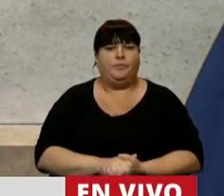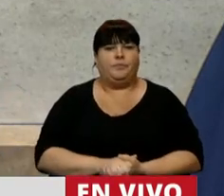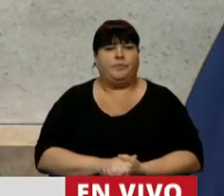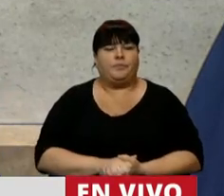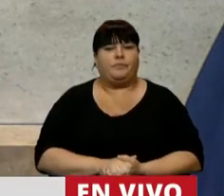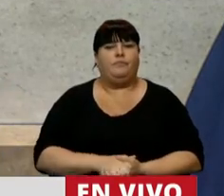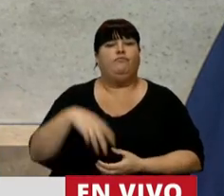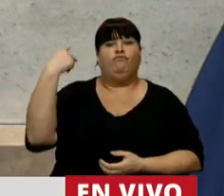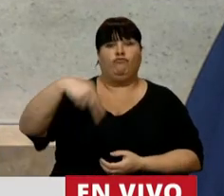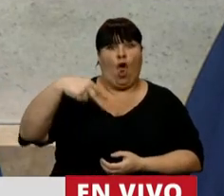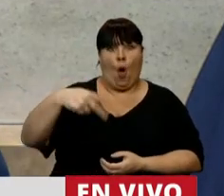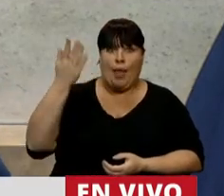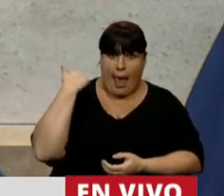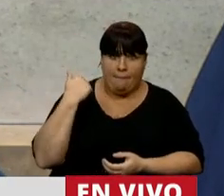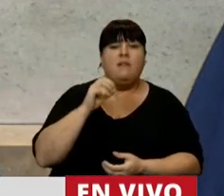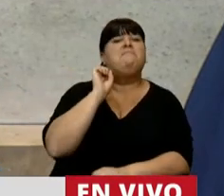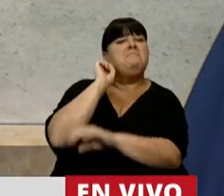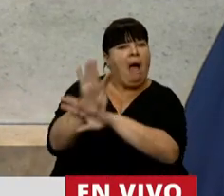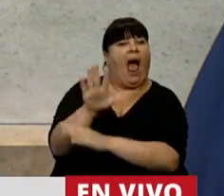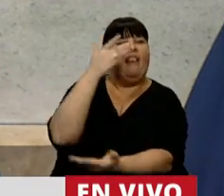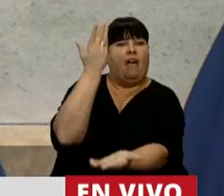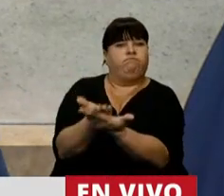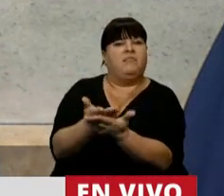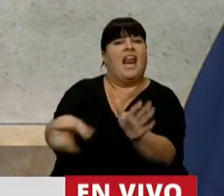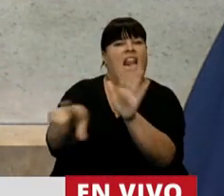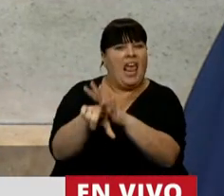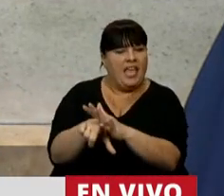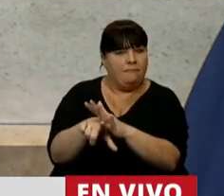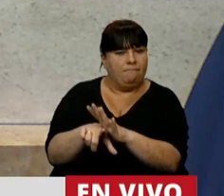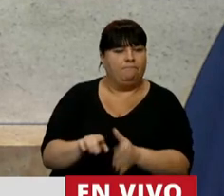En noviembre mandó la ley a este recinto.